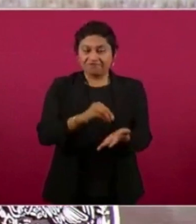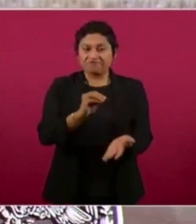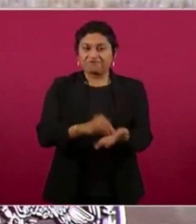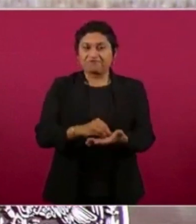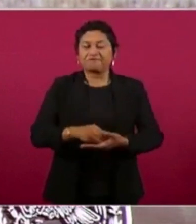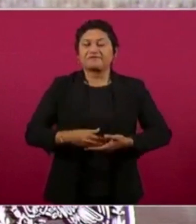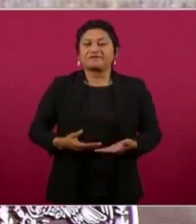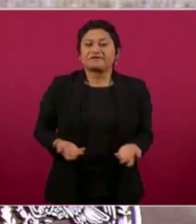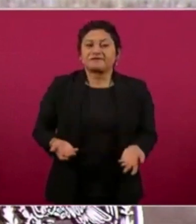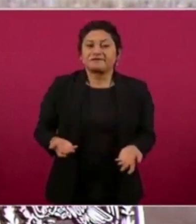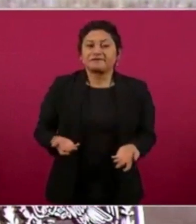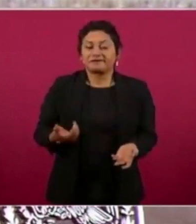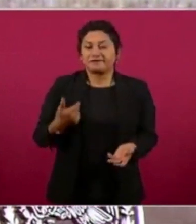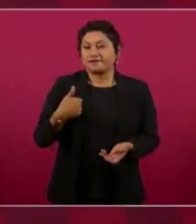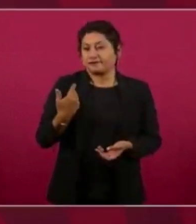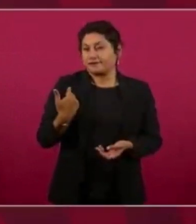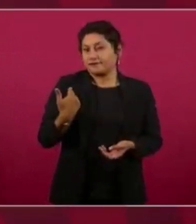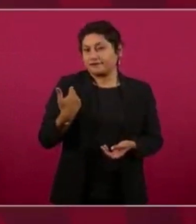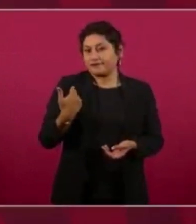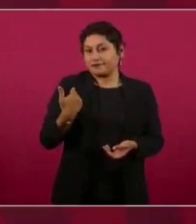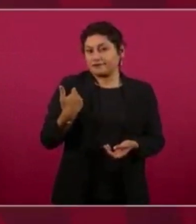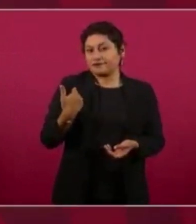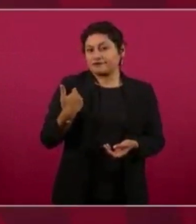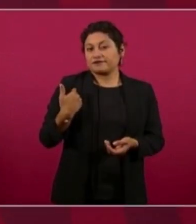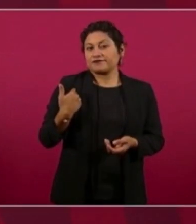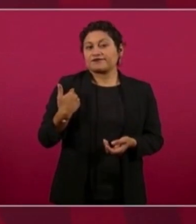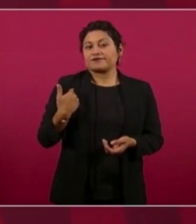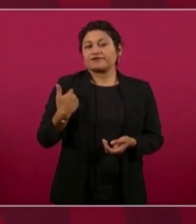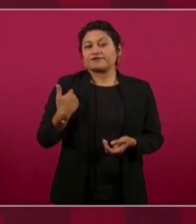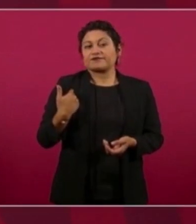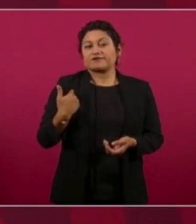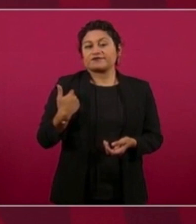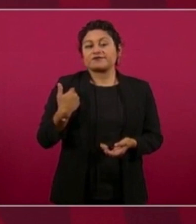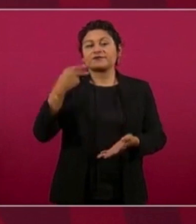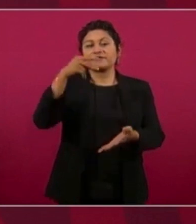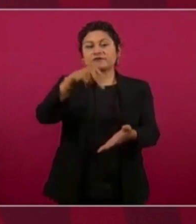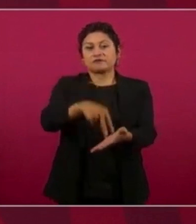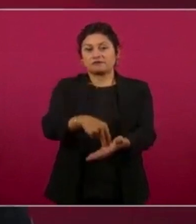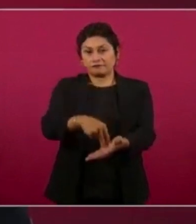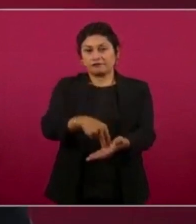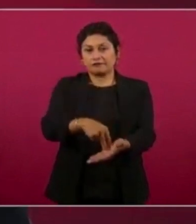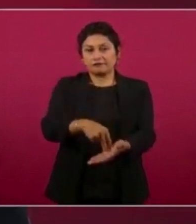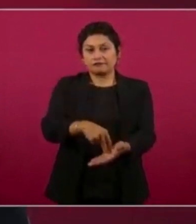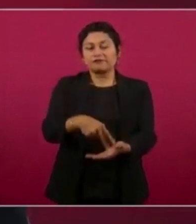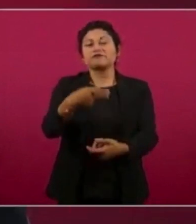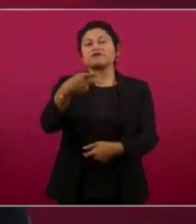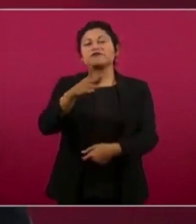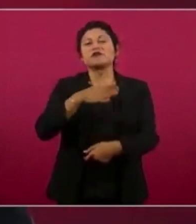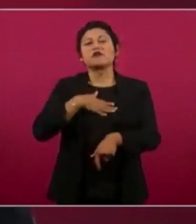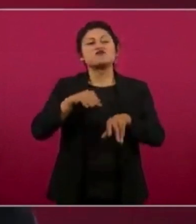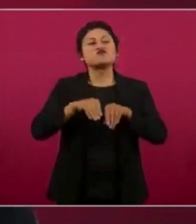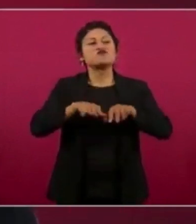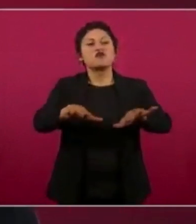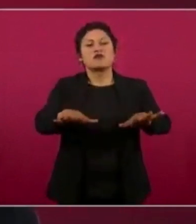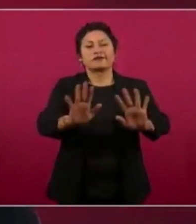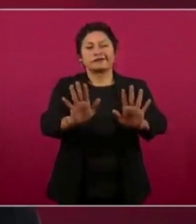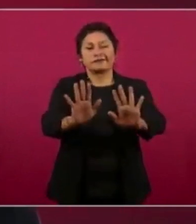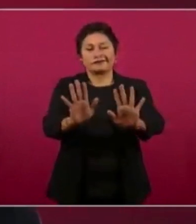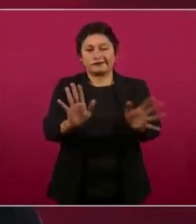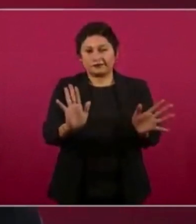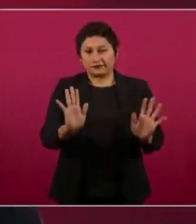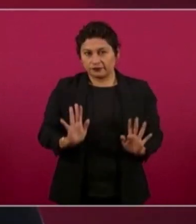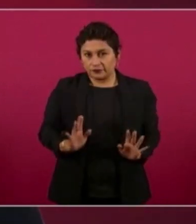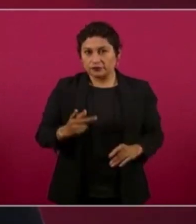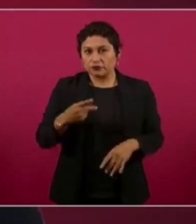Acabo de tener un encuentro, nada más que no quise difundirlo, pero